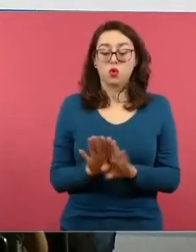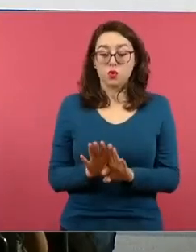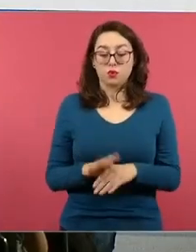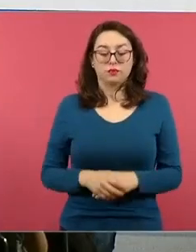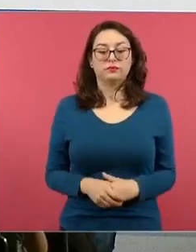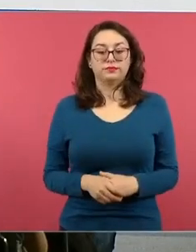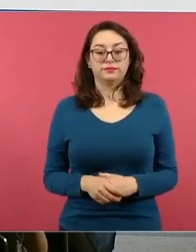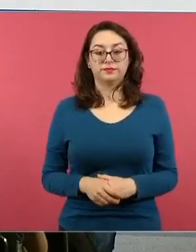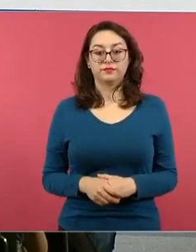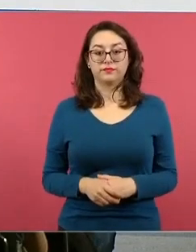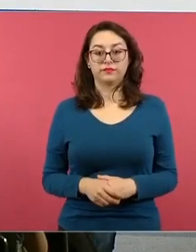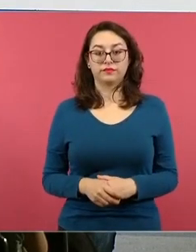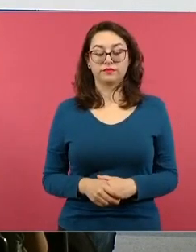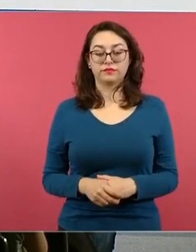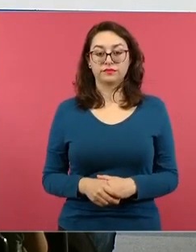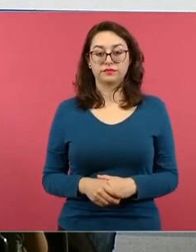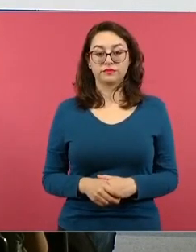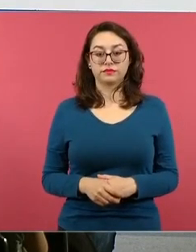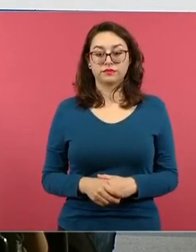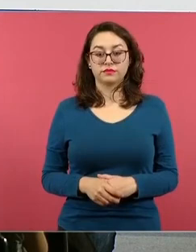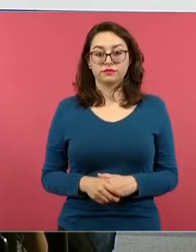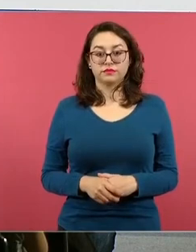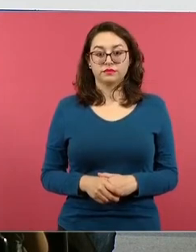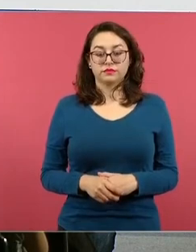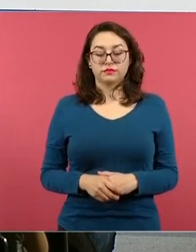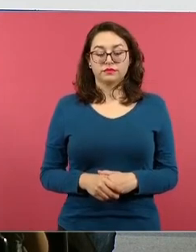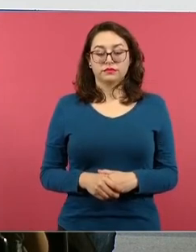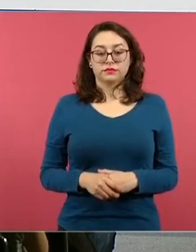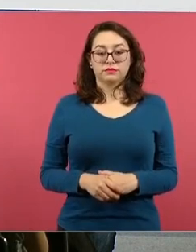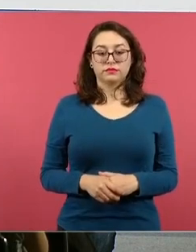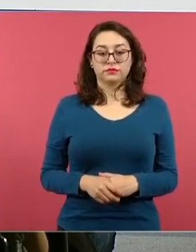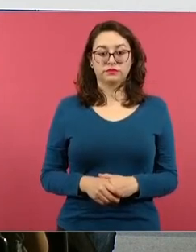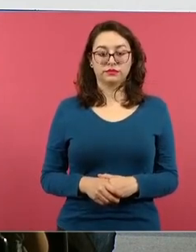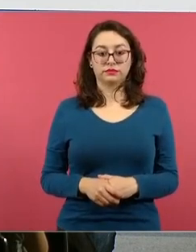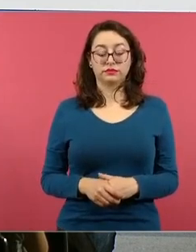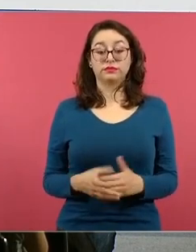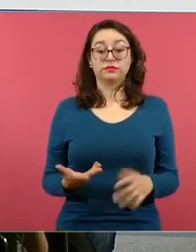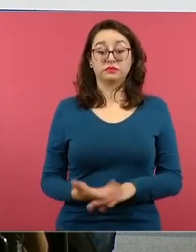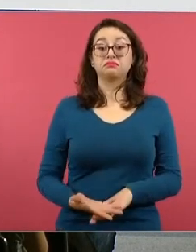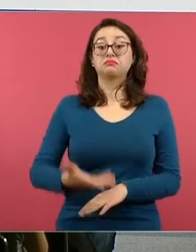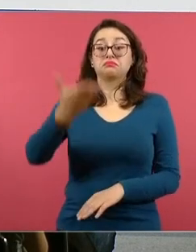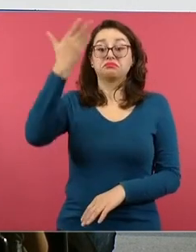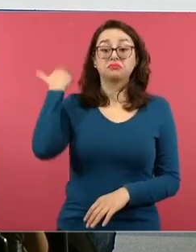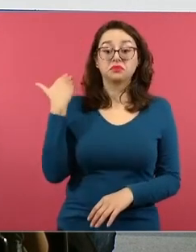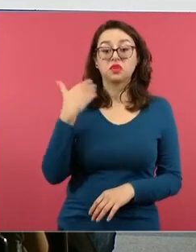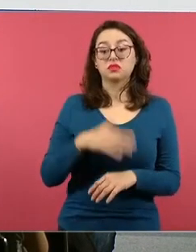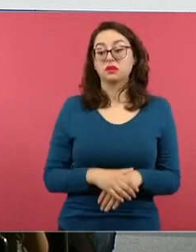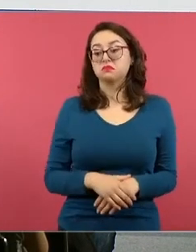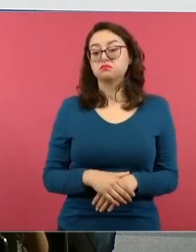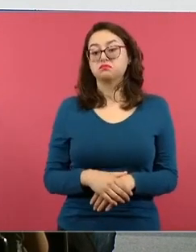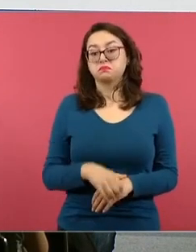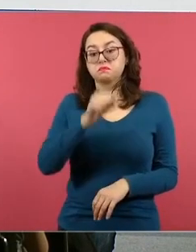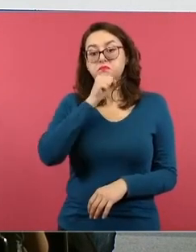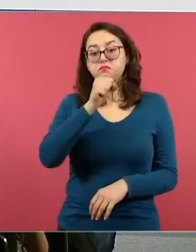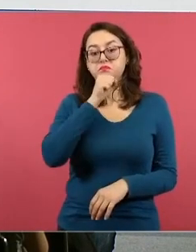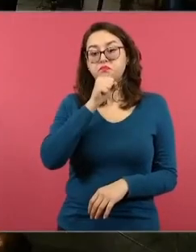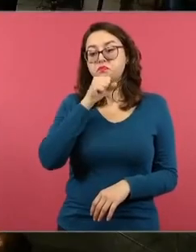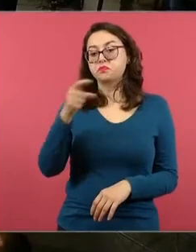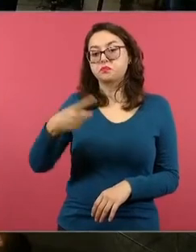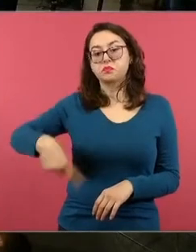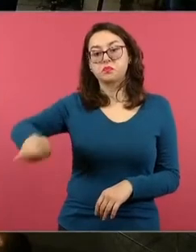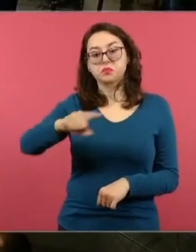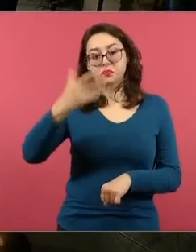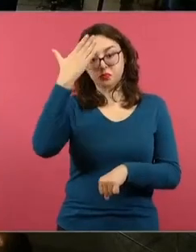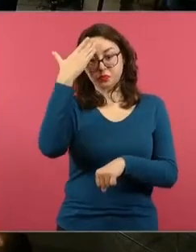anteriores, lo que ponderaba para el centro de la planeación del maestro era el contenido, acá es a la inversa, es recuperar